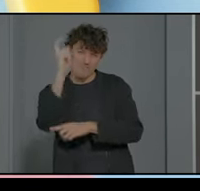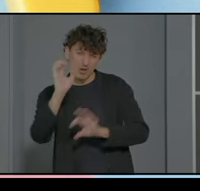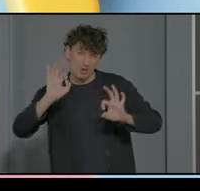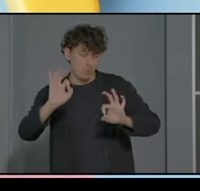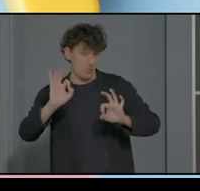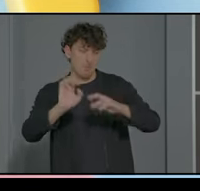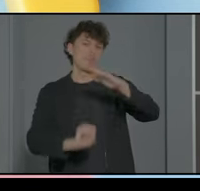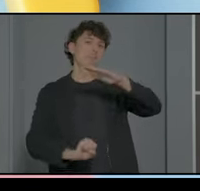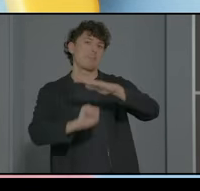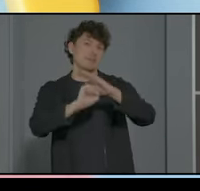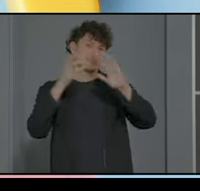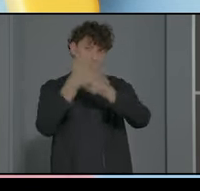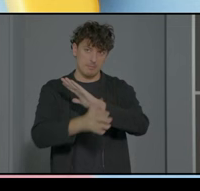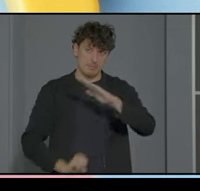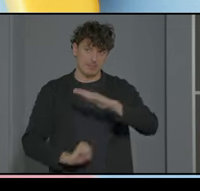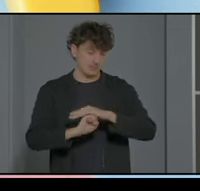un máximo en que tenemos